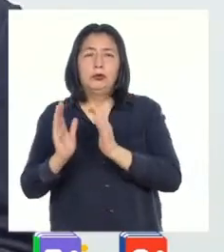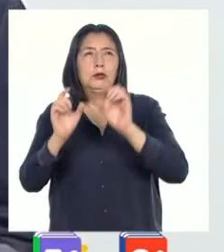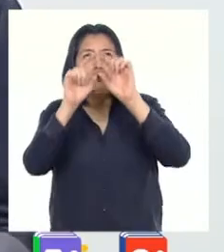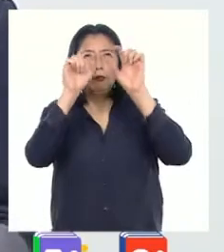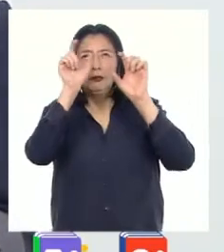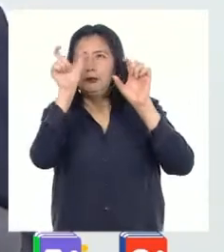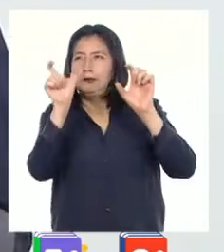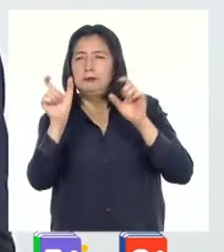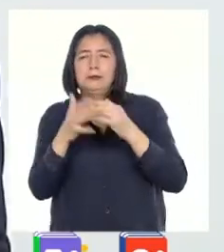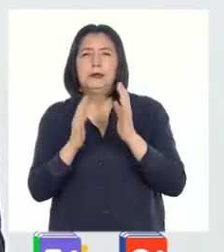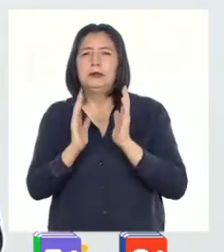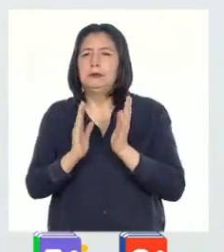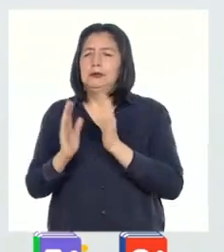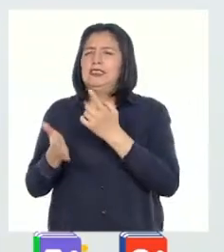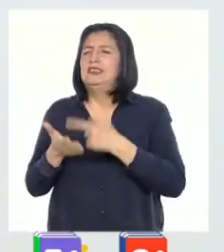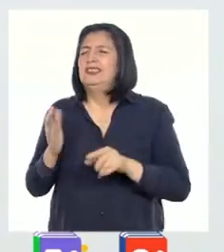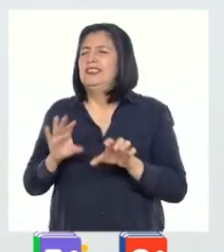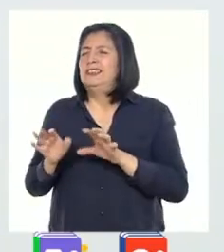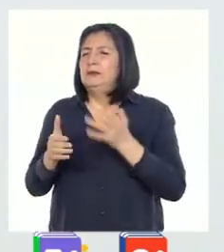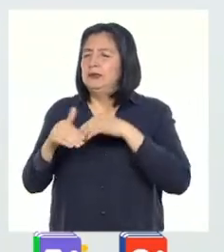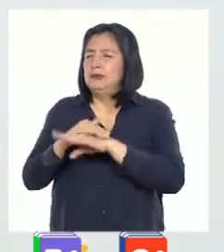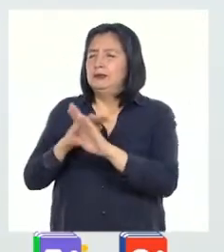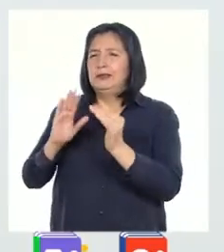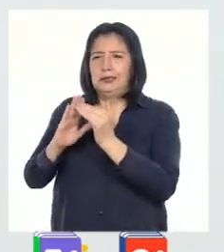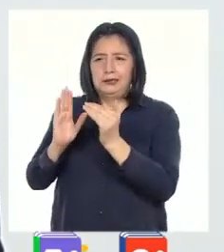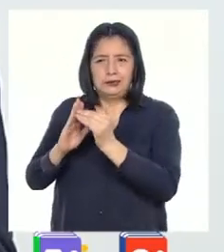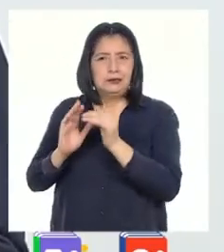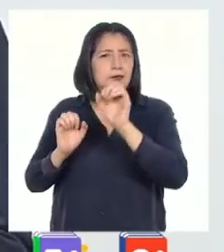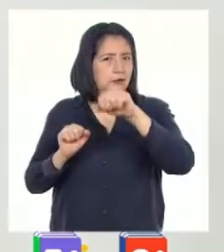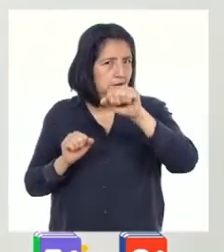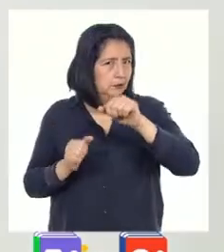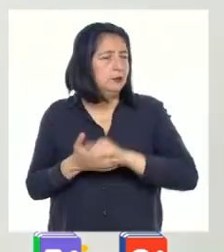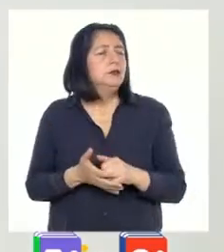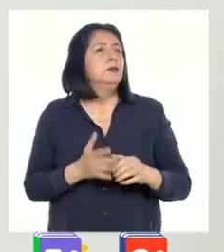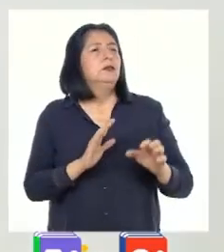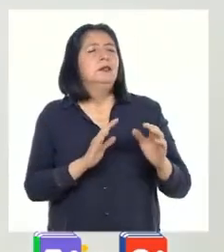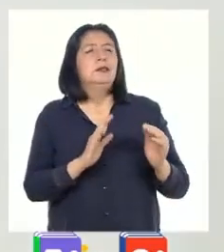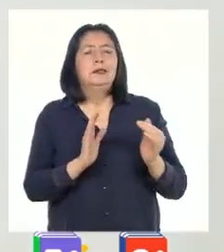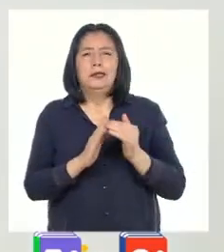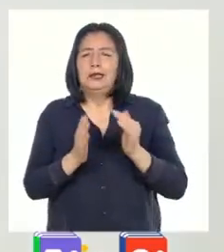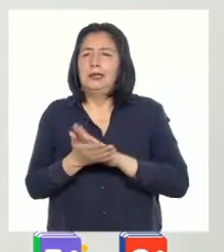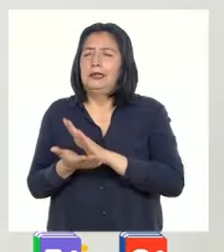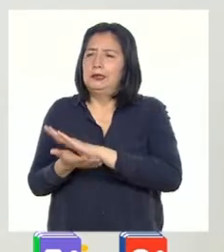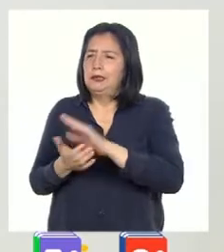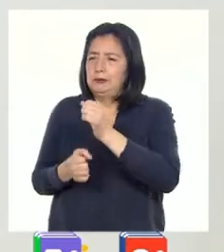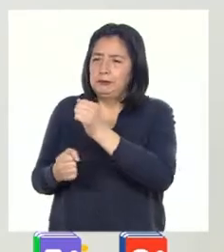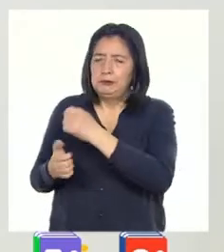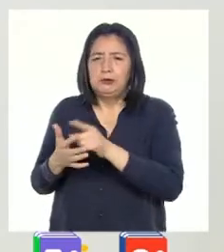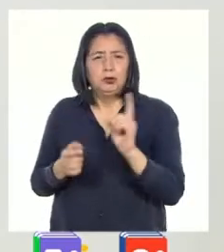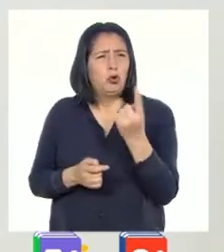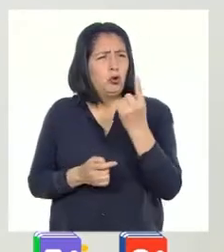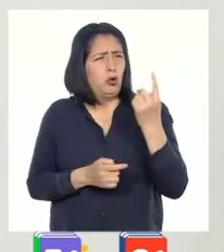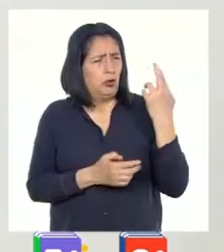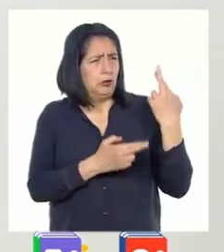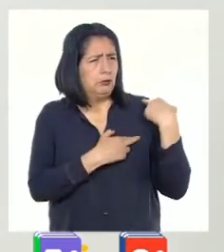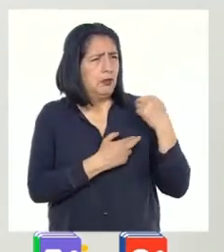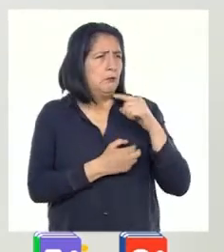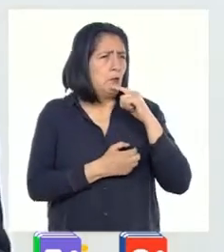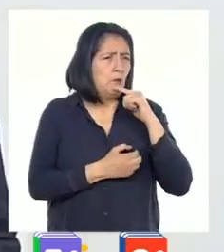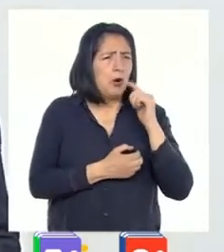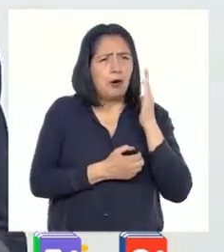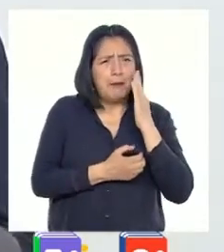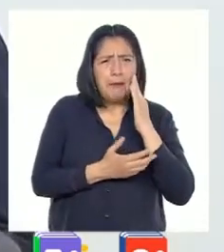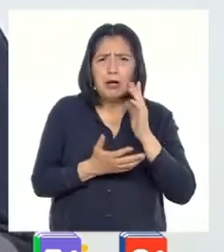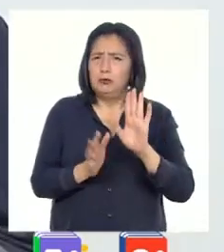vez será para programar los quehaceres del hogar. Sí, los quehaceres del hogar no deberían ser solo responsabilidad de la mamá o de las mujeres.